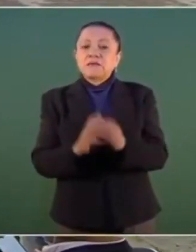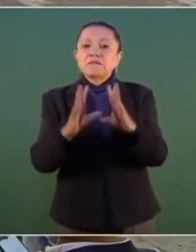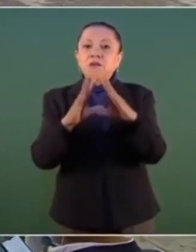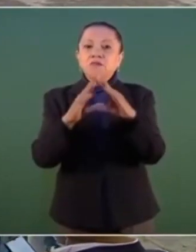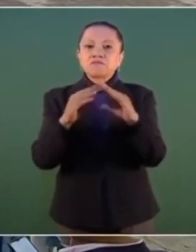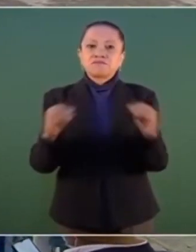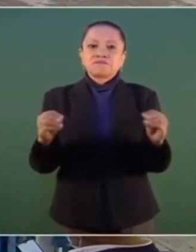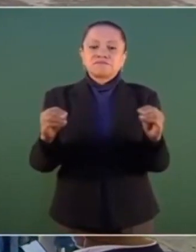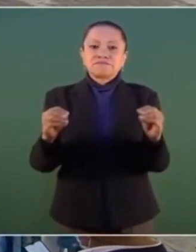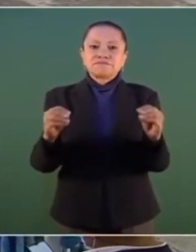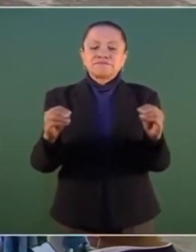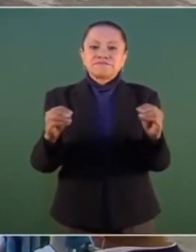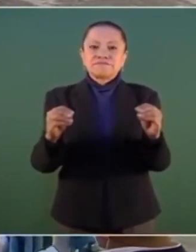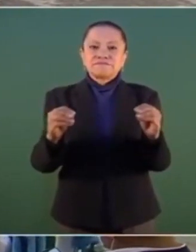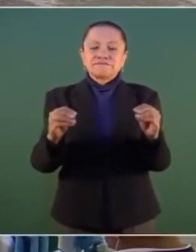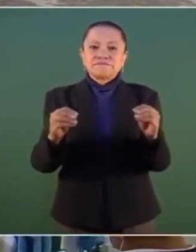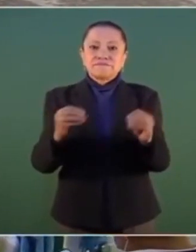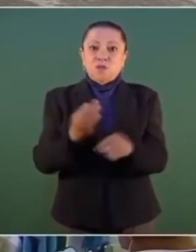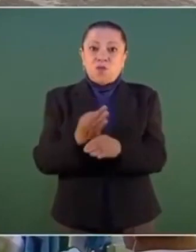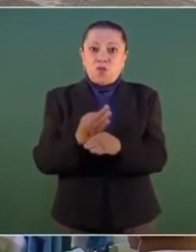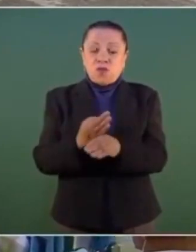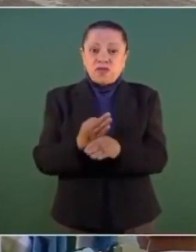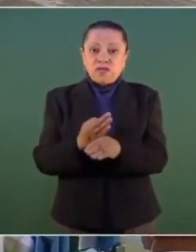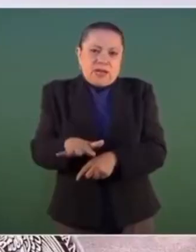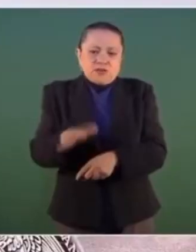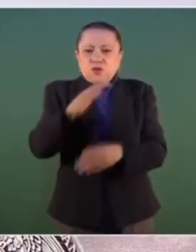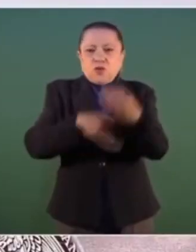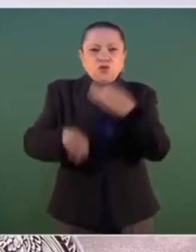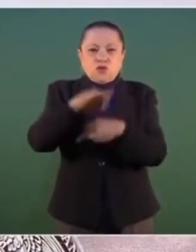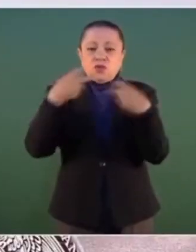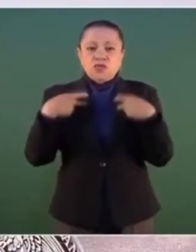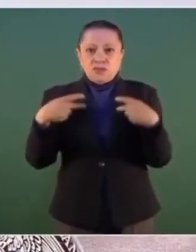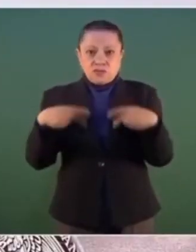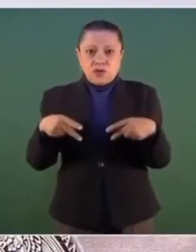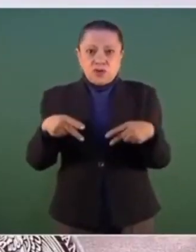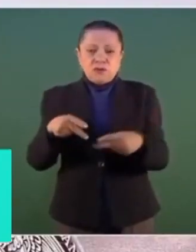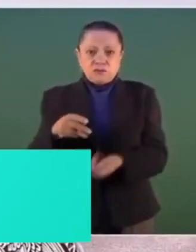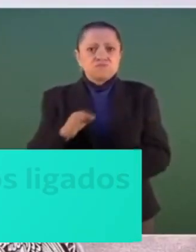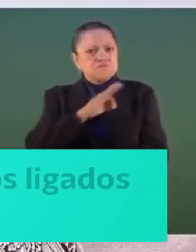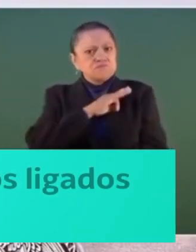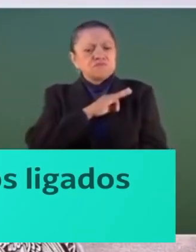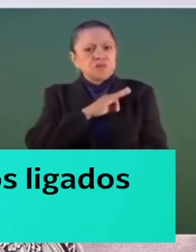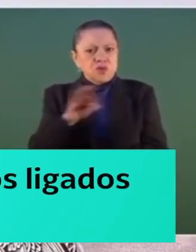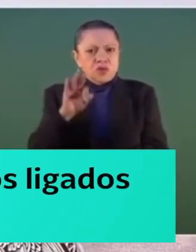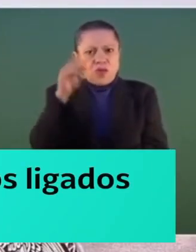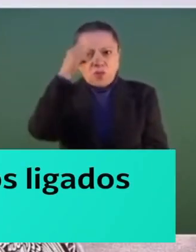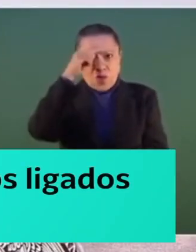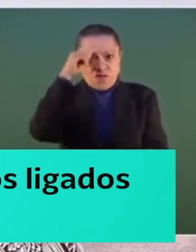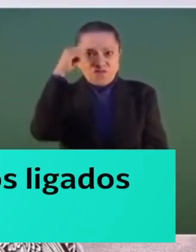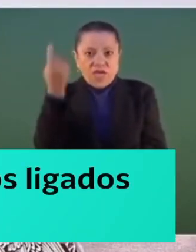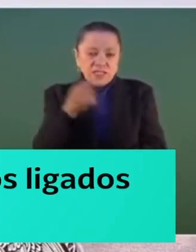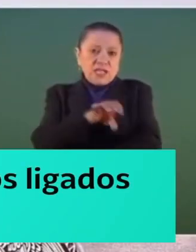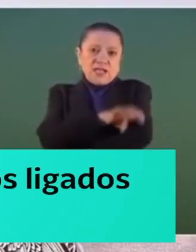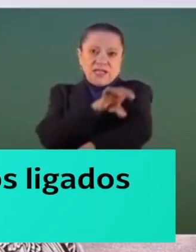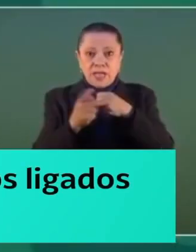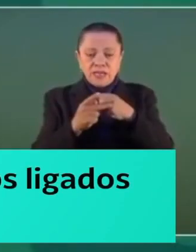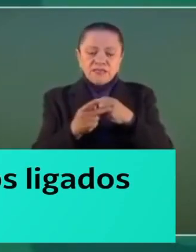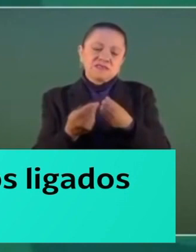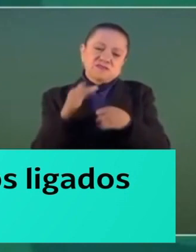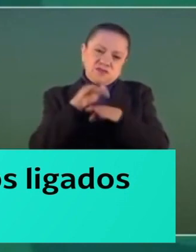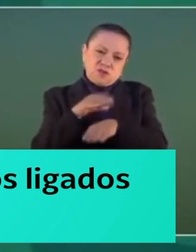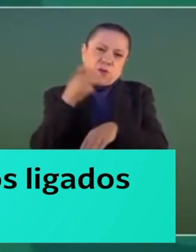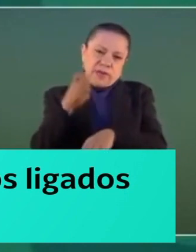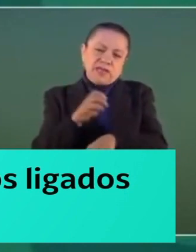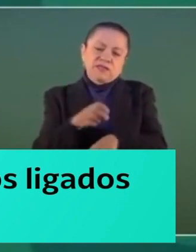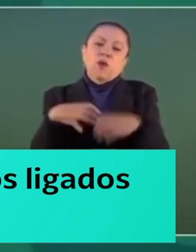que hoy son juzgados en el país o en el extranjero por vínculos con la delincuencia organizada u otros delitos. La dependencia